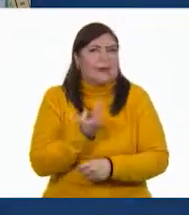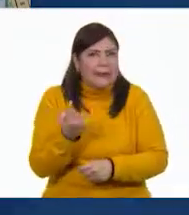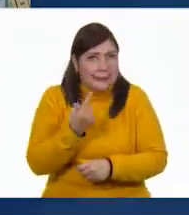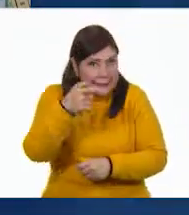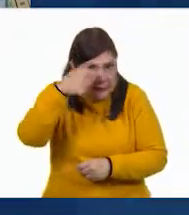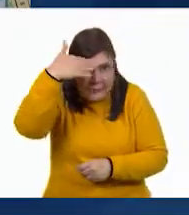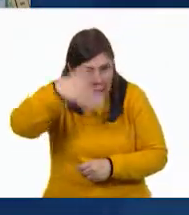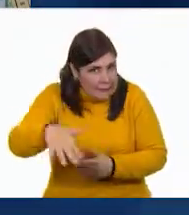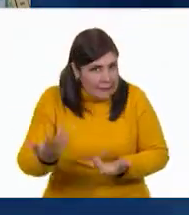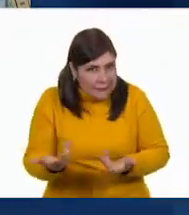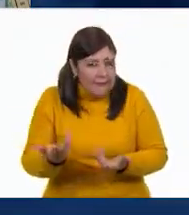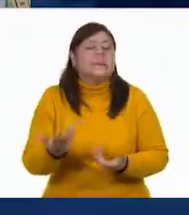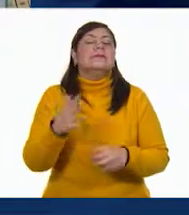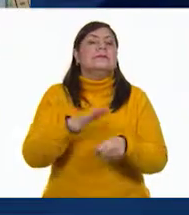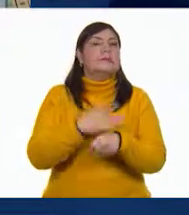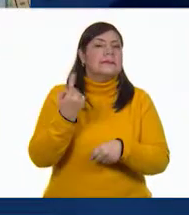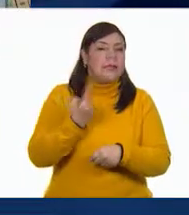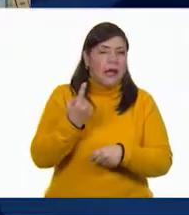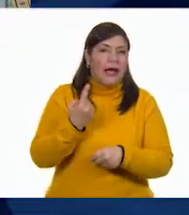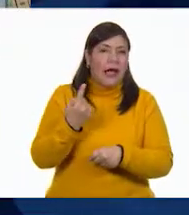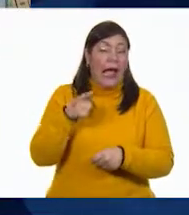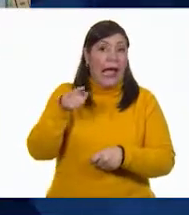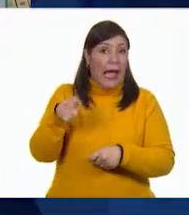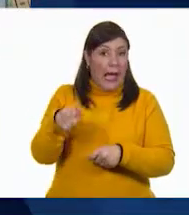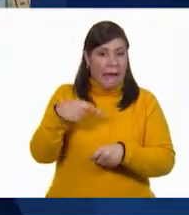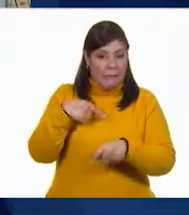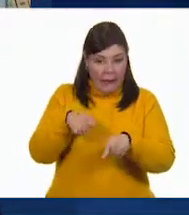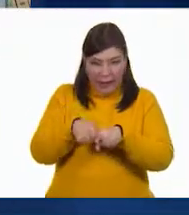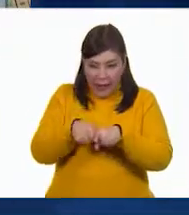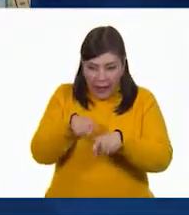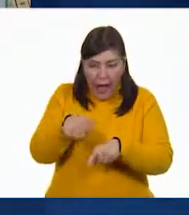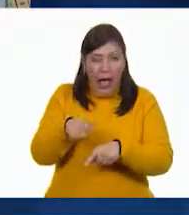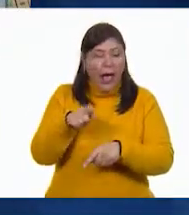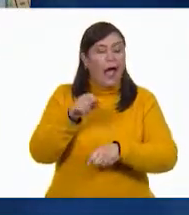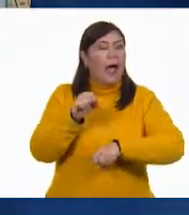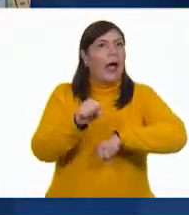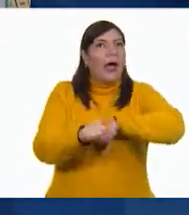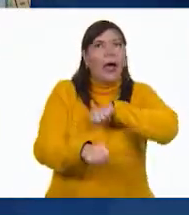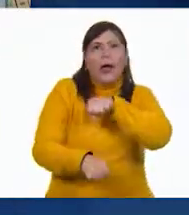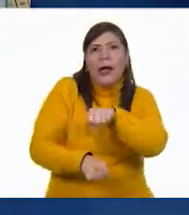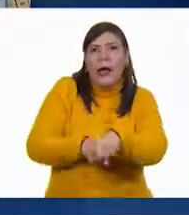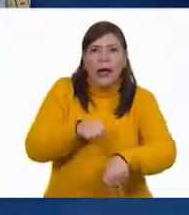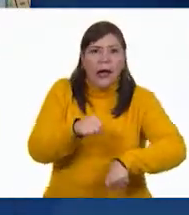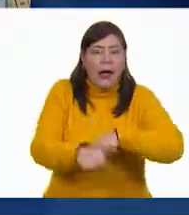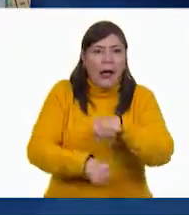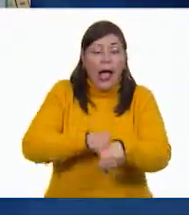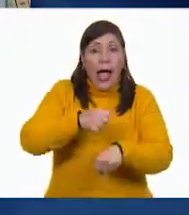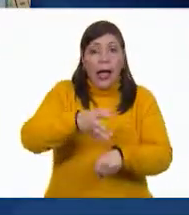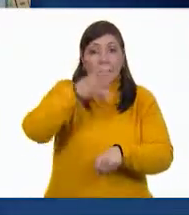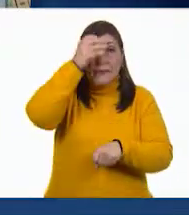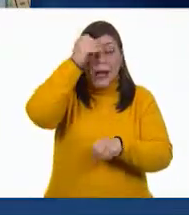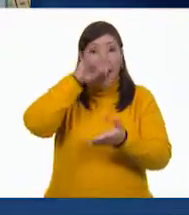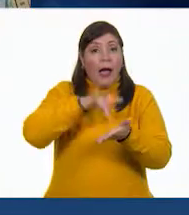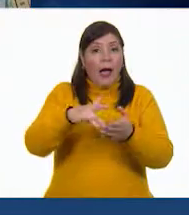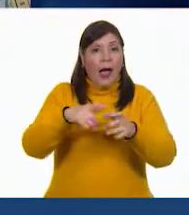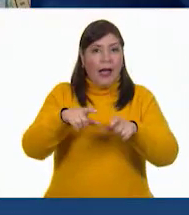qué? Porque aprendió a andar en bicicleta sin sus rueditas.